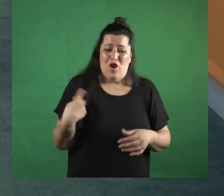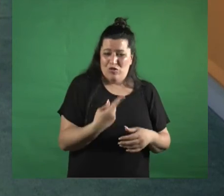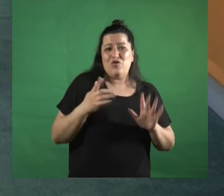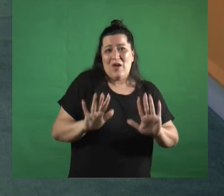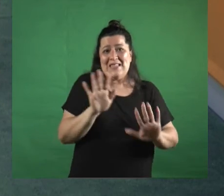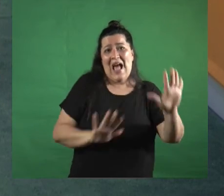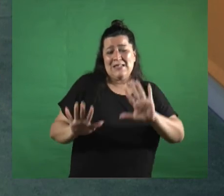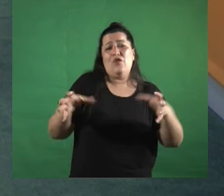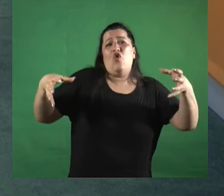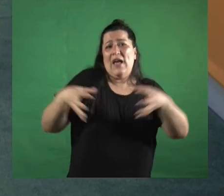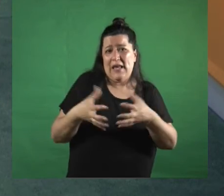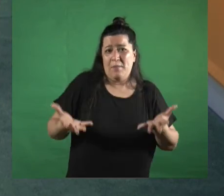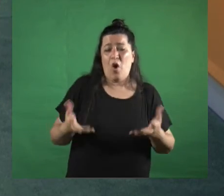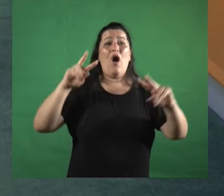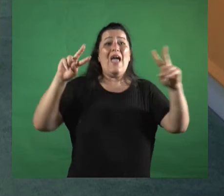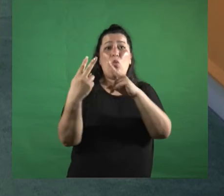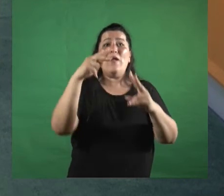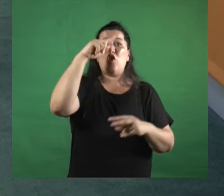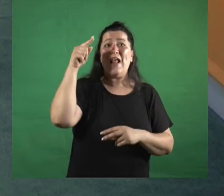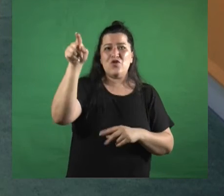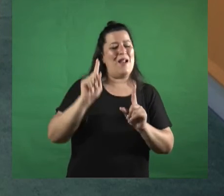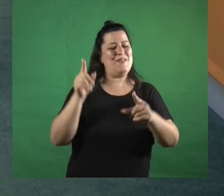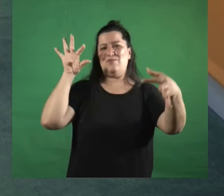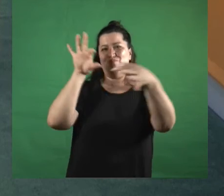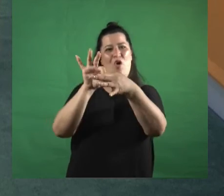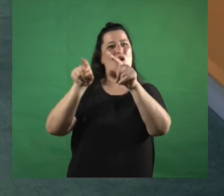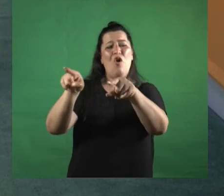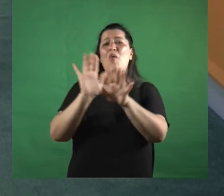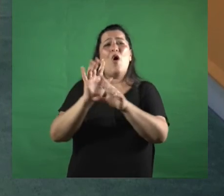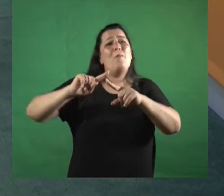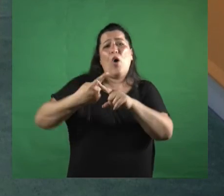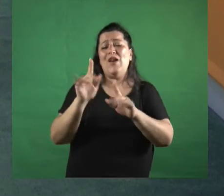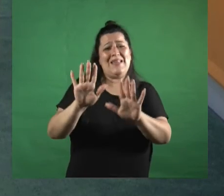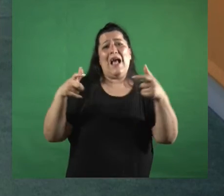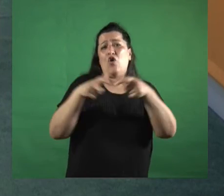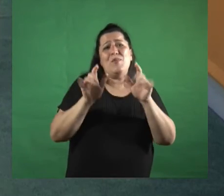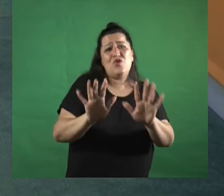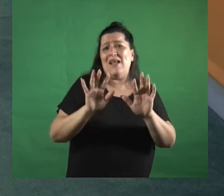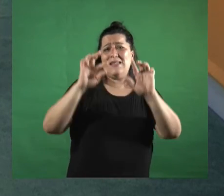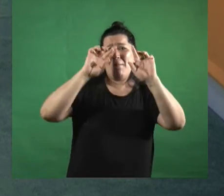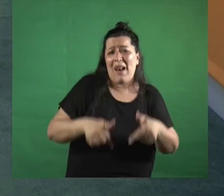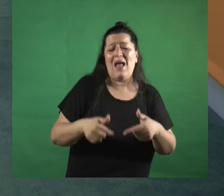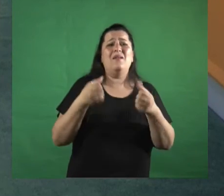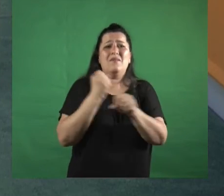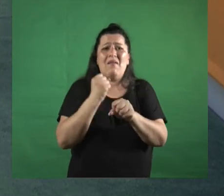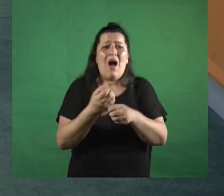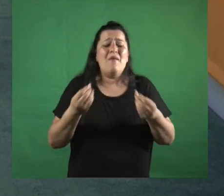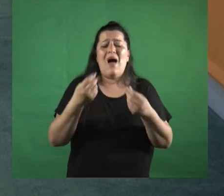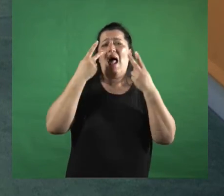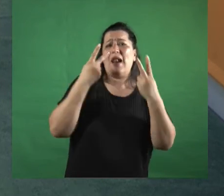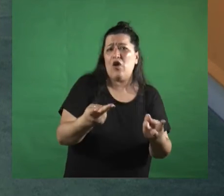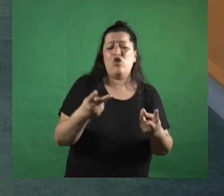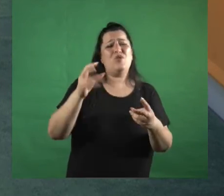en equipo el encuentro nacional tiene que ver con eso es parte de la política de la comisión de reconocimiento